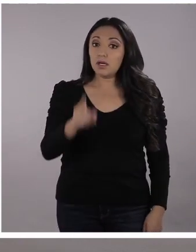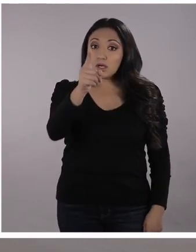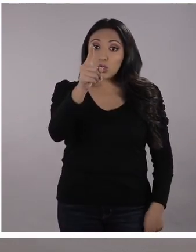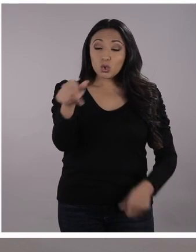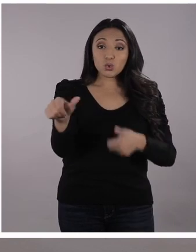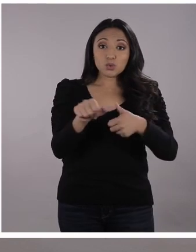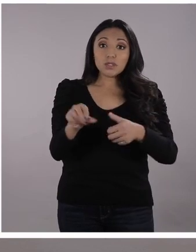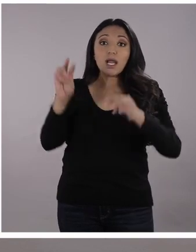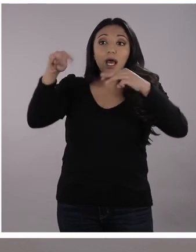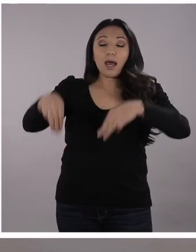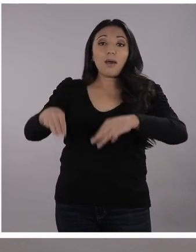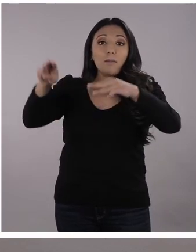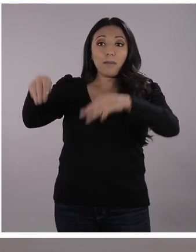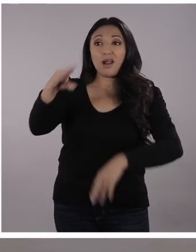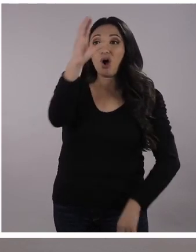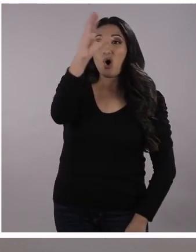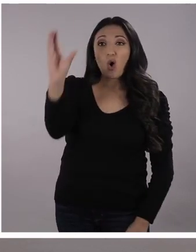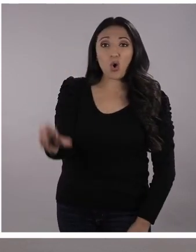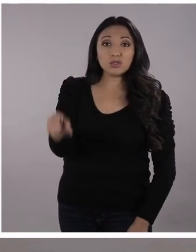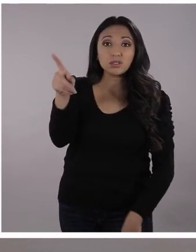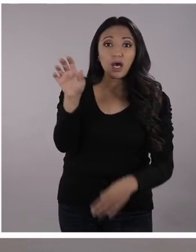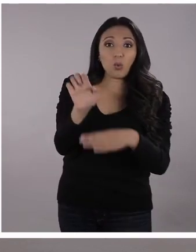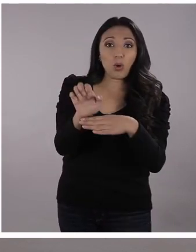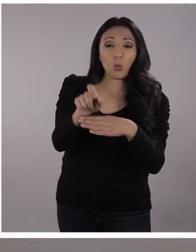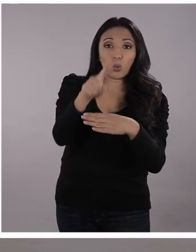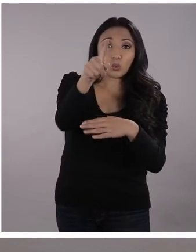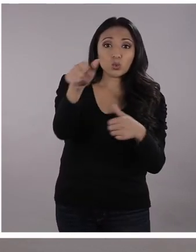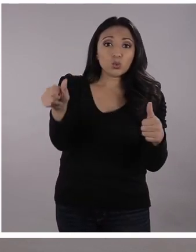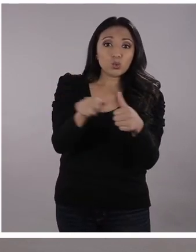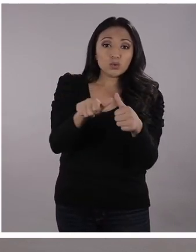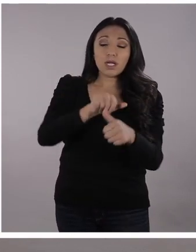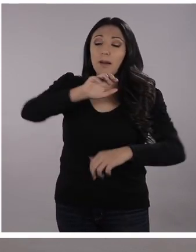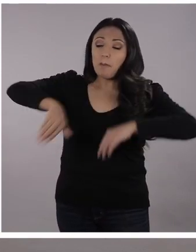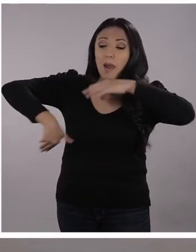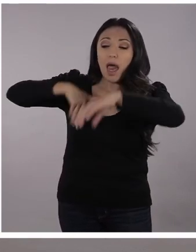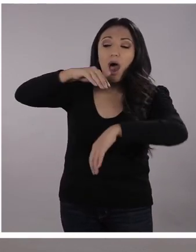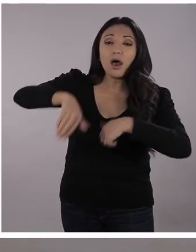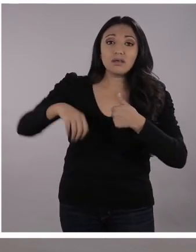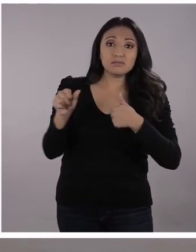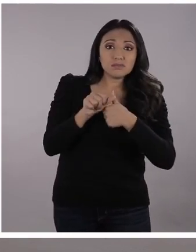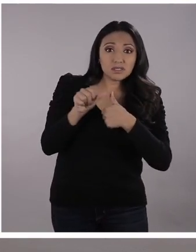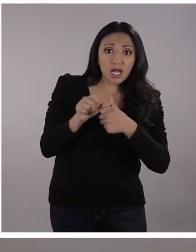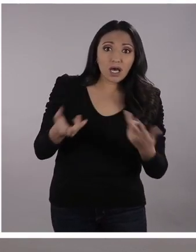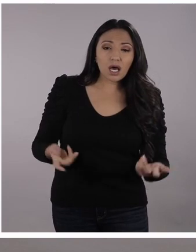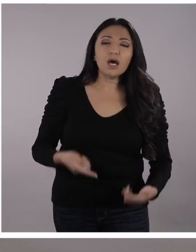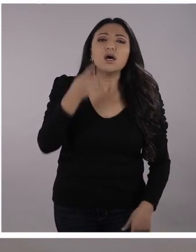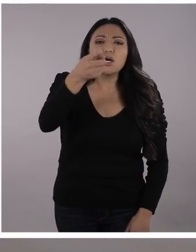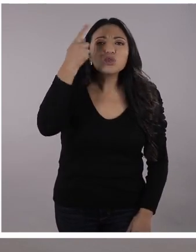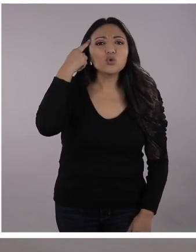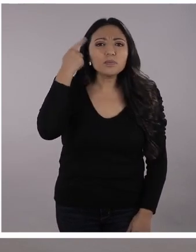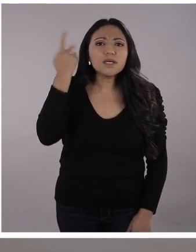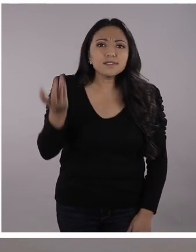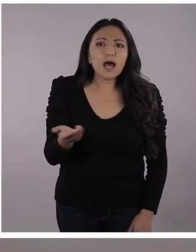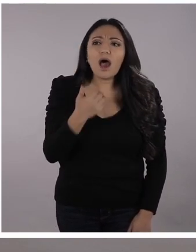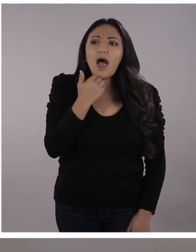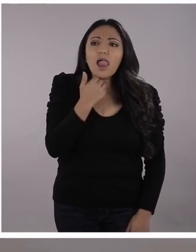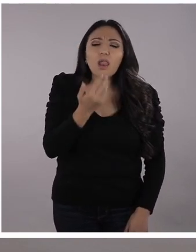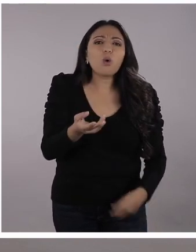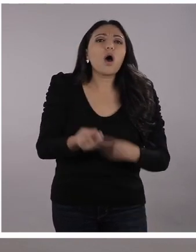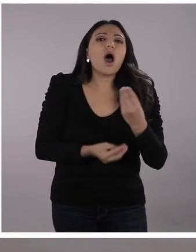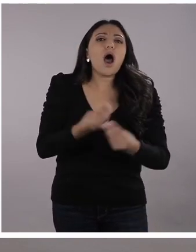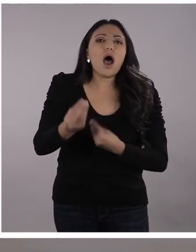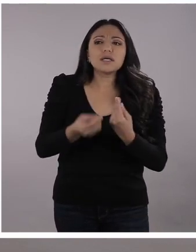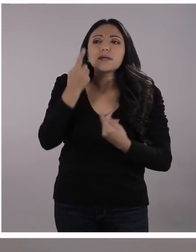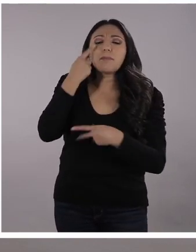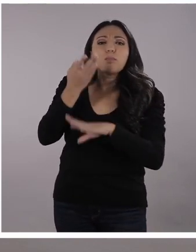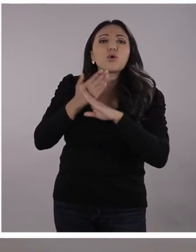cerca a los mares, al océano ecuatoriano, a mares ecuatorianos, a las playas ecuatorianas, ¿por qué no piensa en algo que se podría hacer